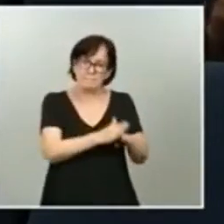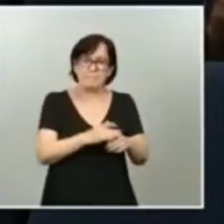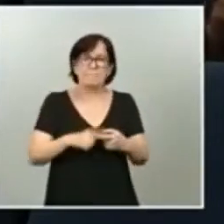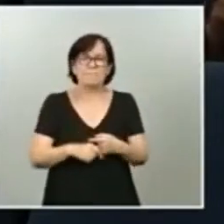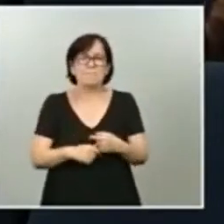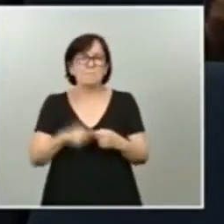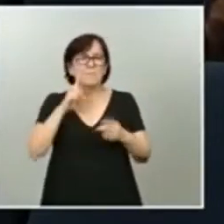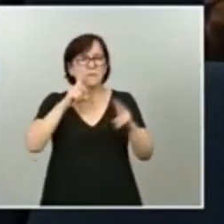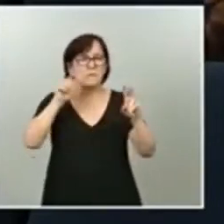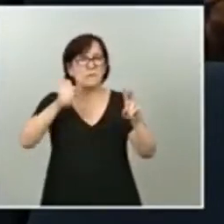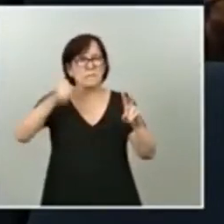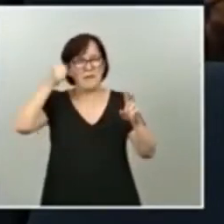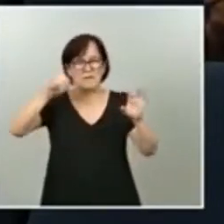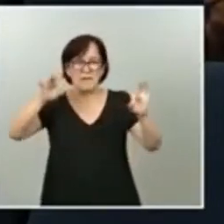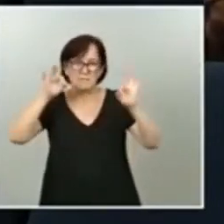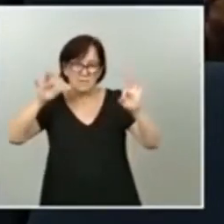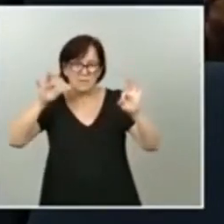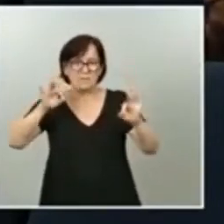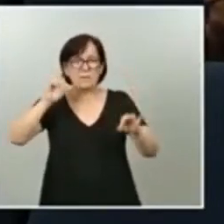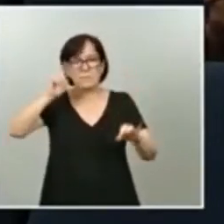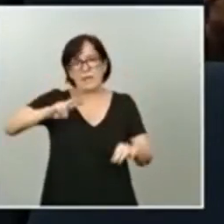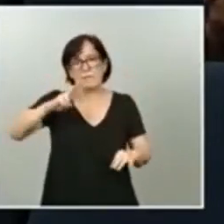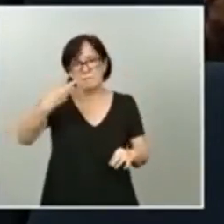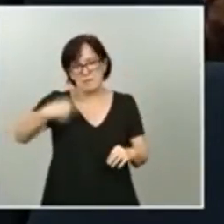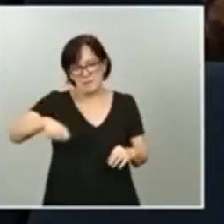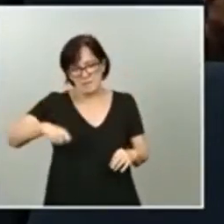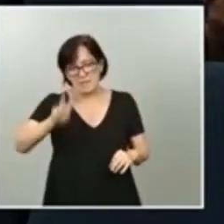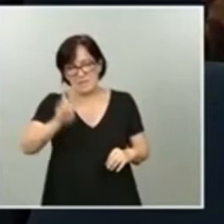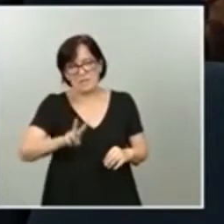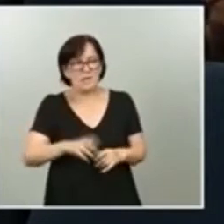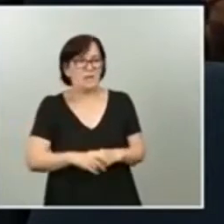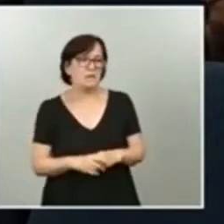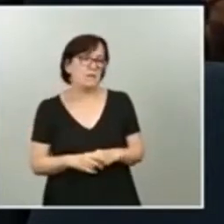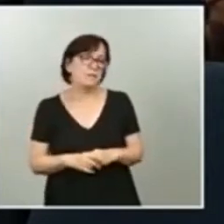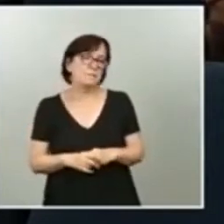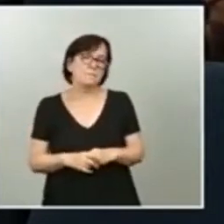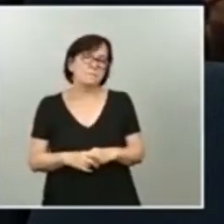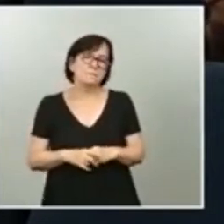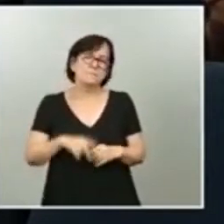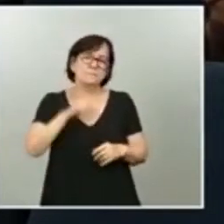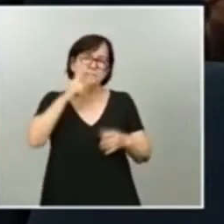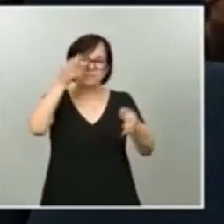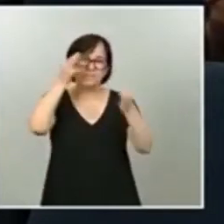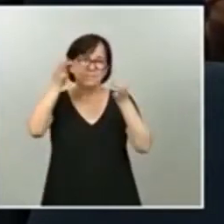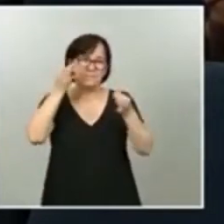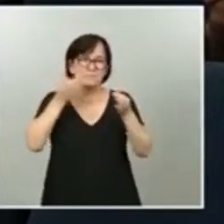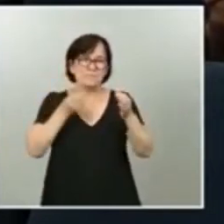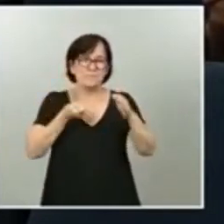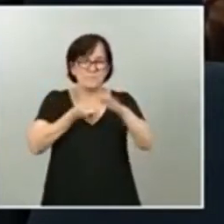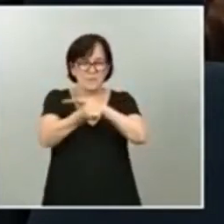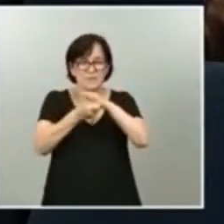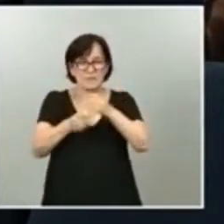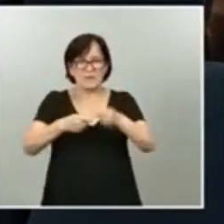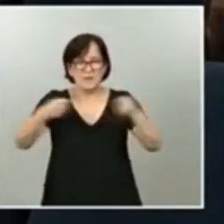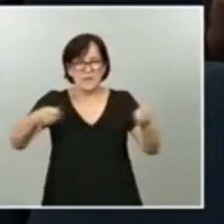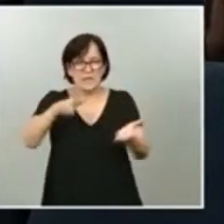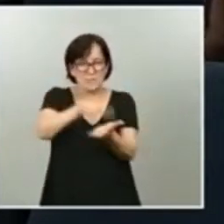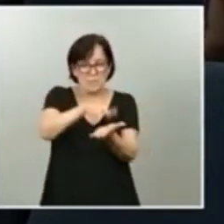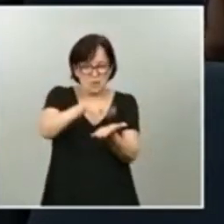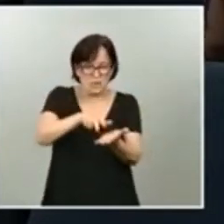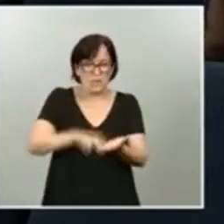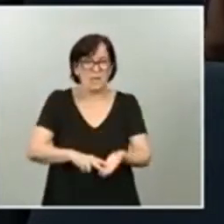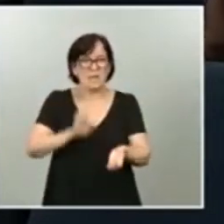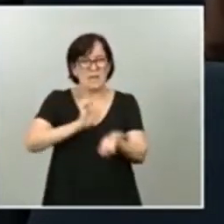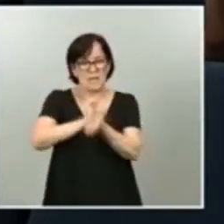mucho más específica también para el vicepresidente segundo. Ha dado datos sobre las solicitudes de moratoria y portecaria y de créditos del